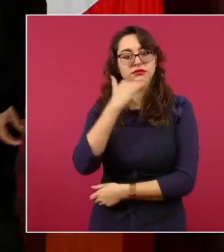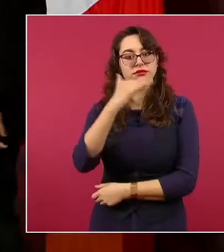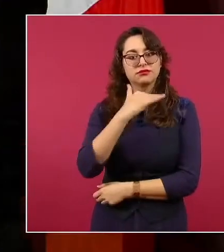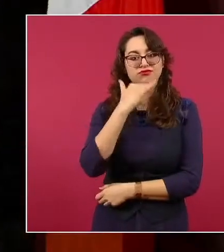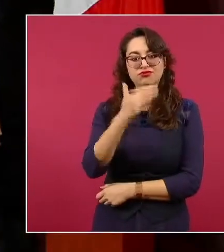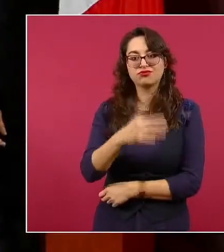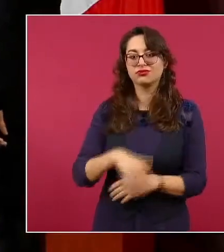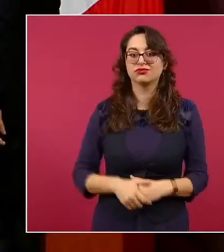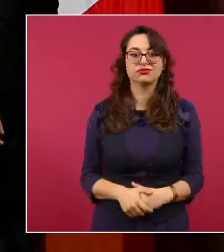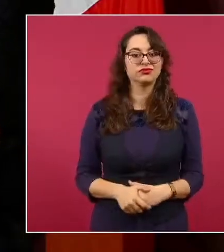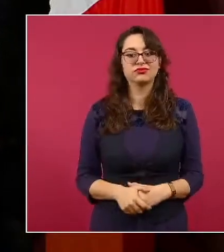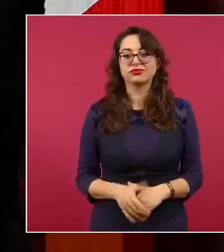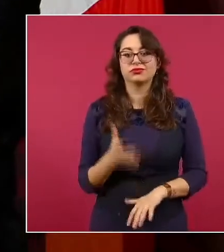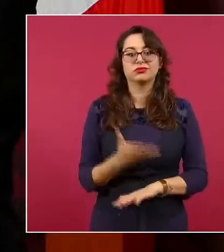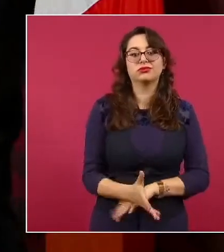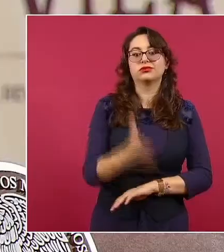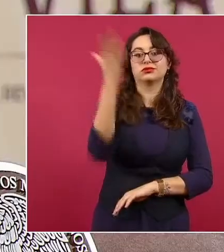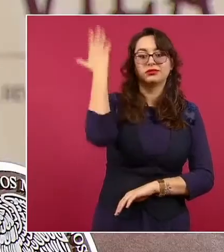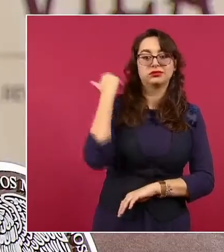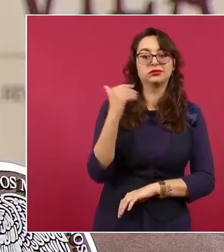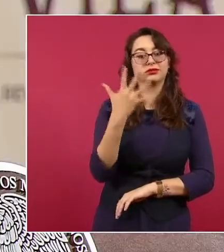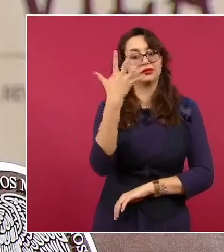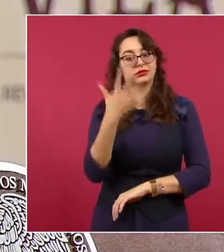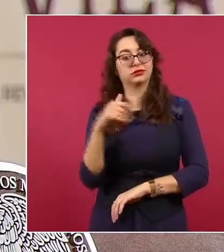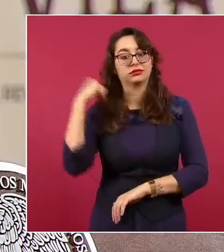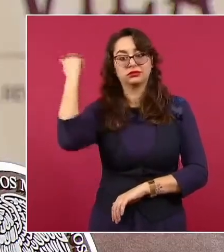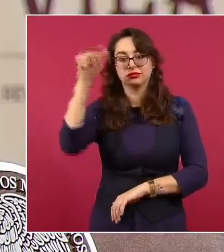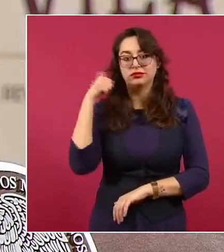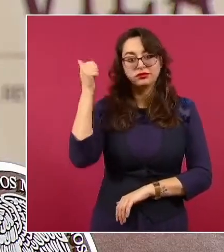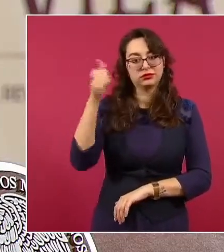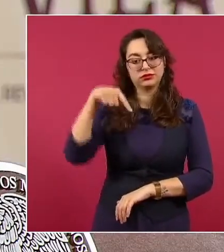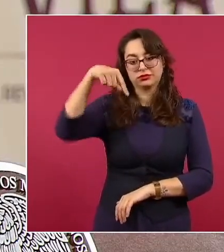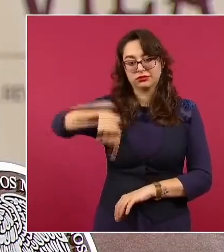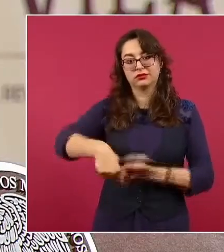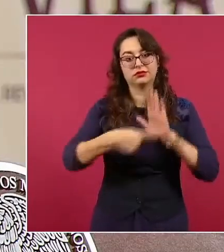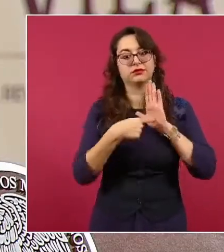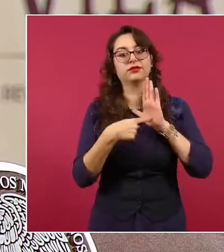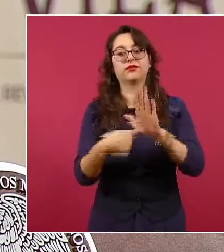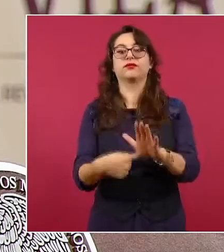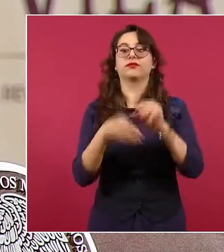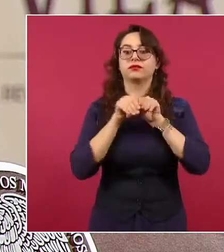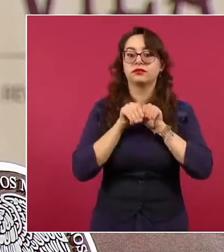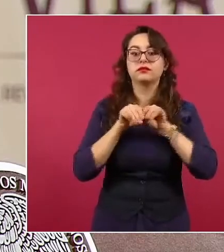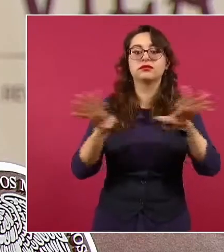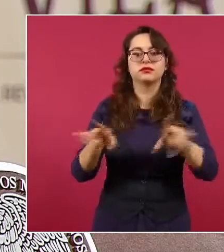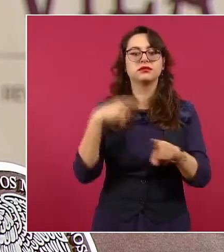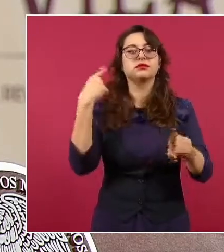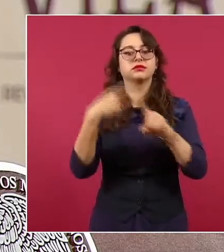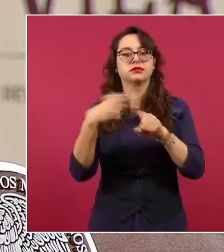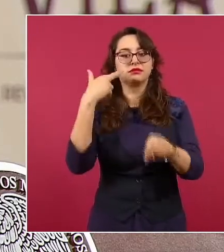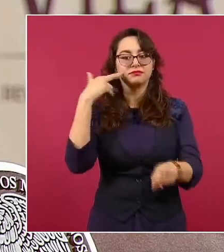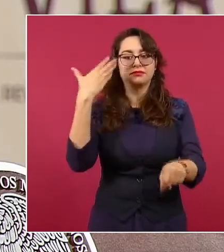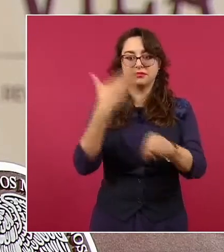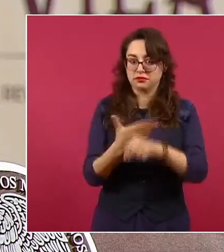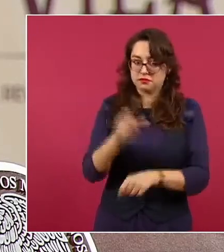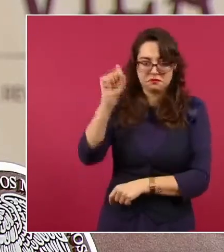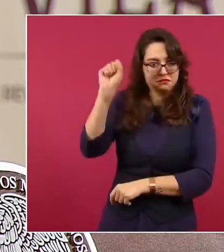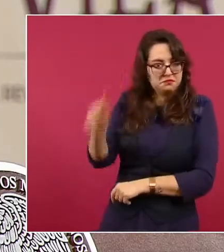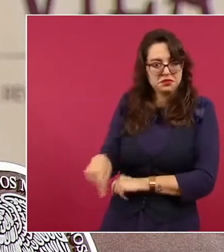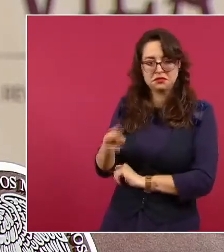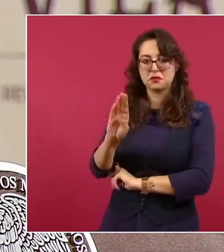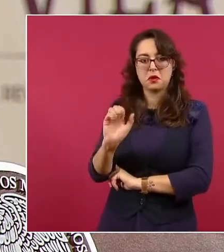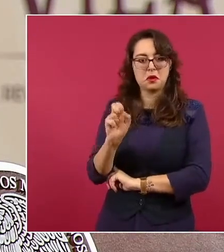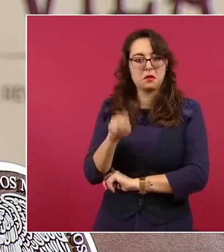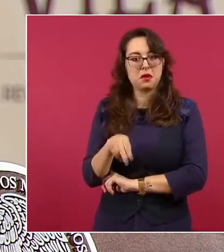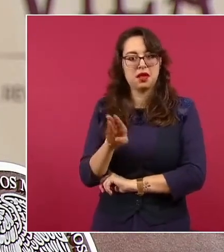publicación de la nota de reforma. Aquí se informó que las remesas serían administradas por la financiera del bienestar debido